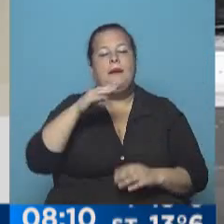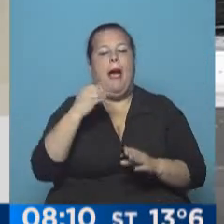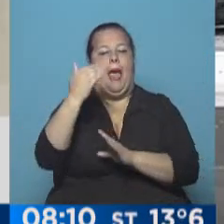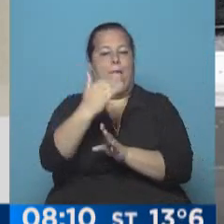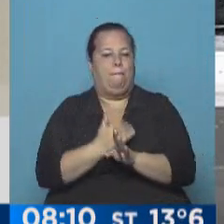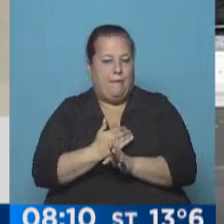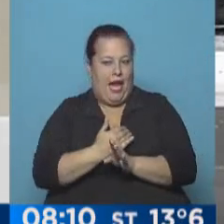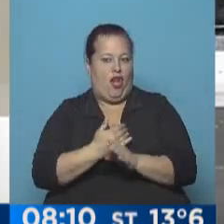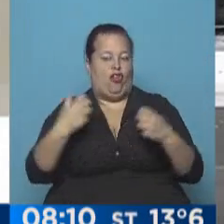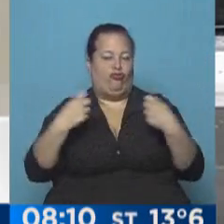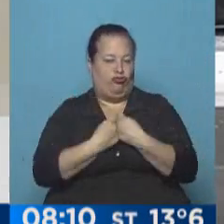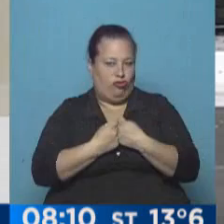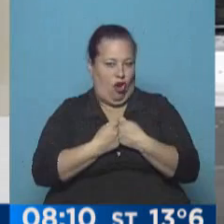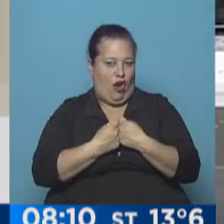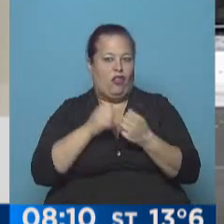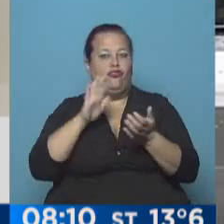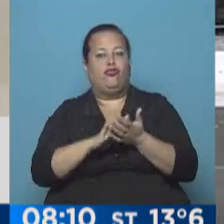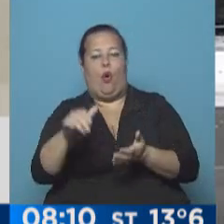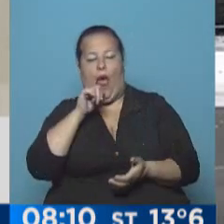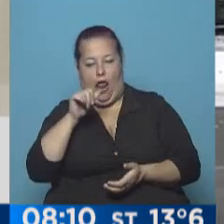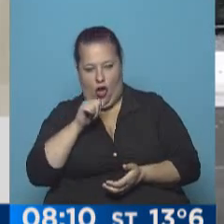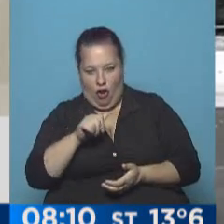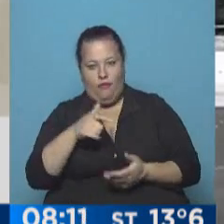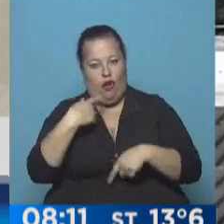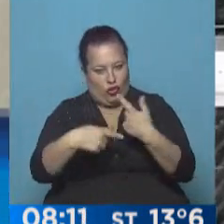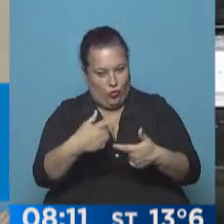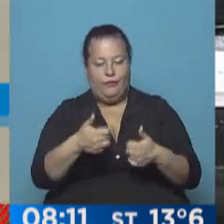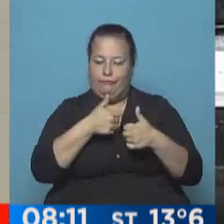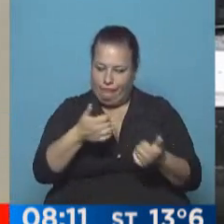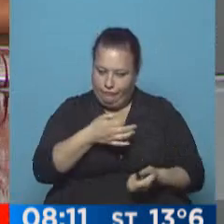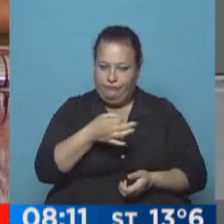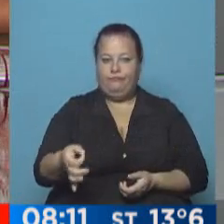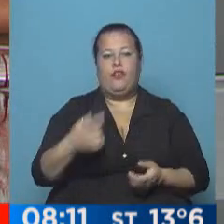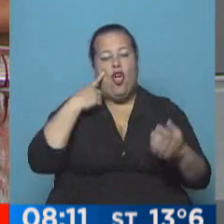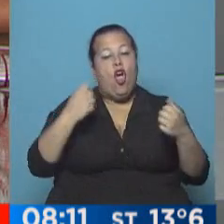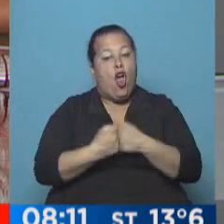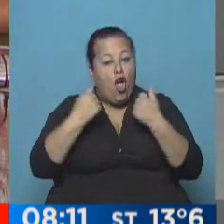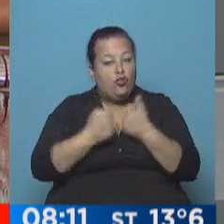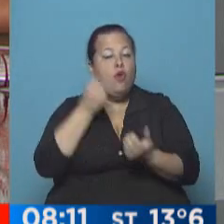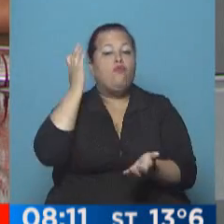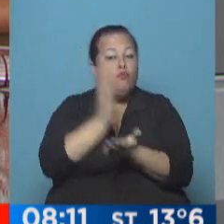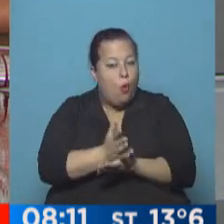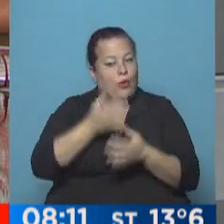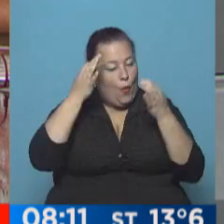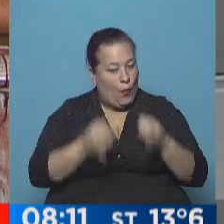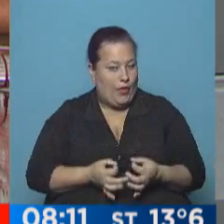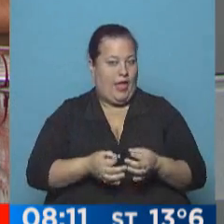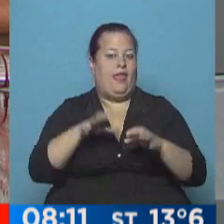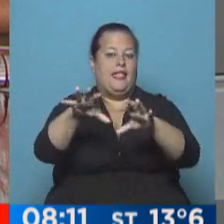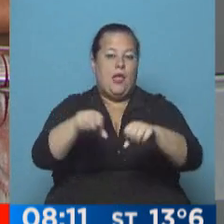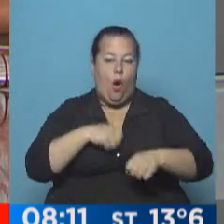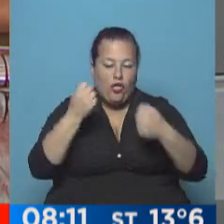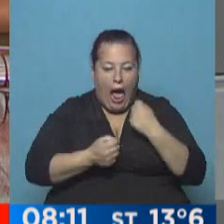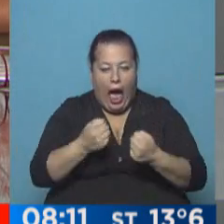disminuye la cantidad de accidentes en relación con el consumo de alcohol. Siguen ustedes. Así es, Ariel, los controles y las multas correspondientes, el secuestro de